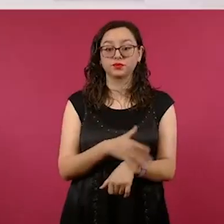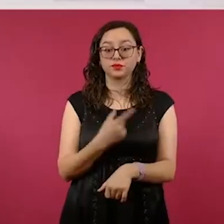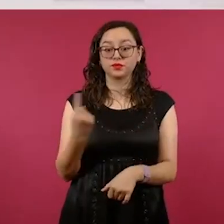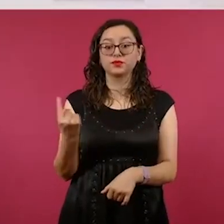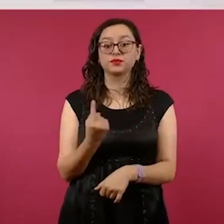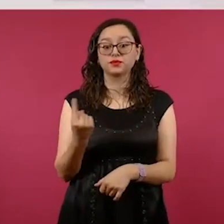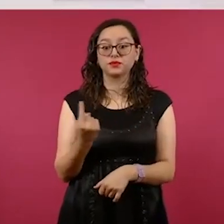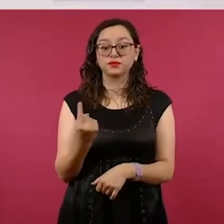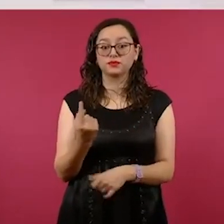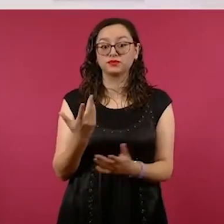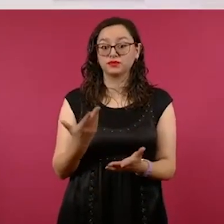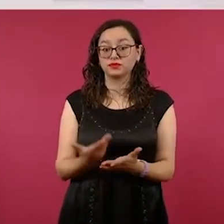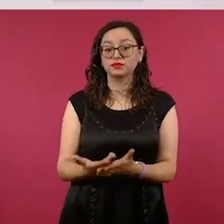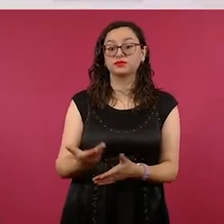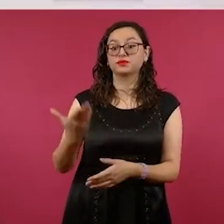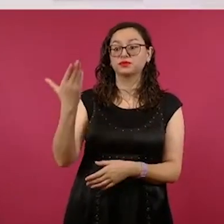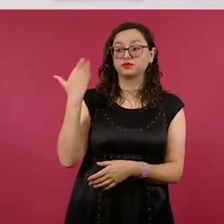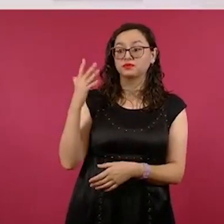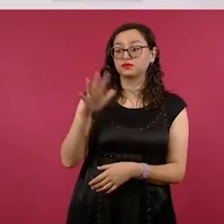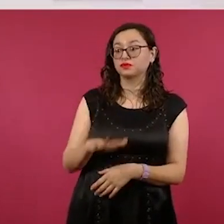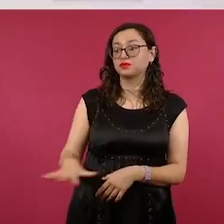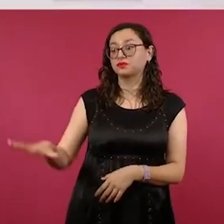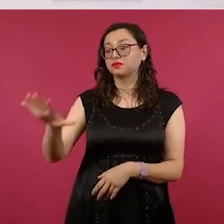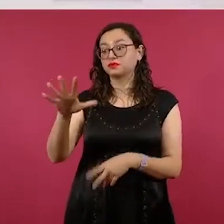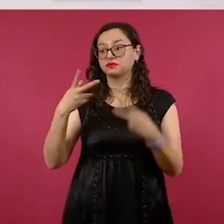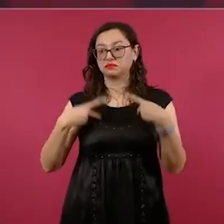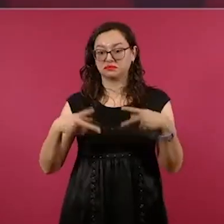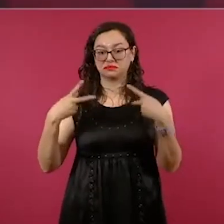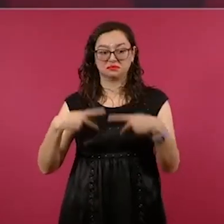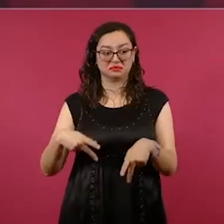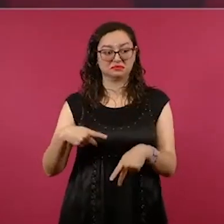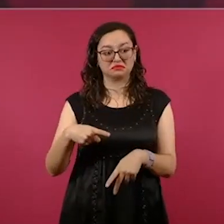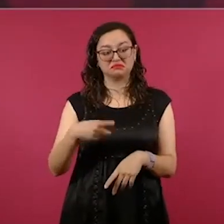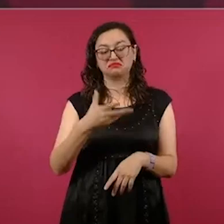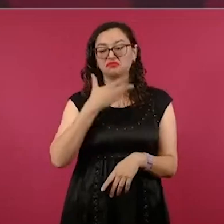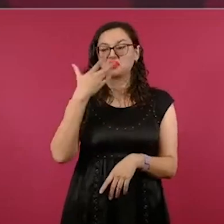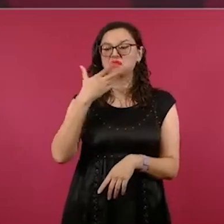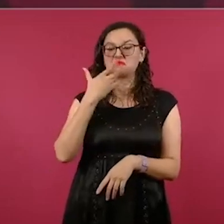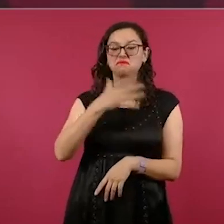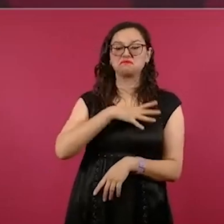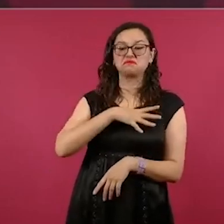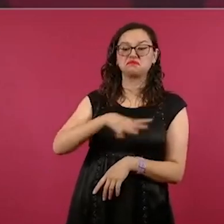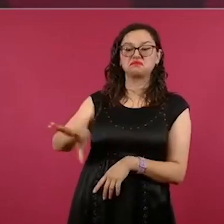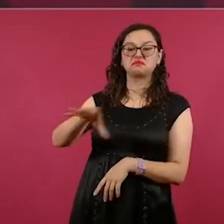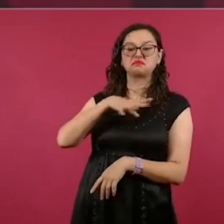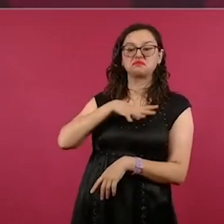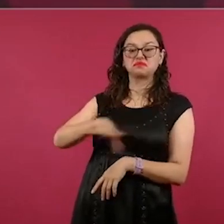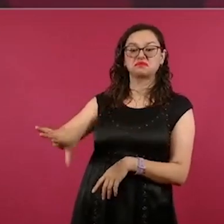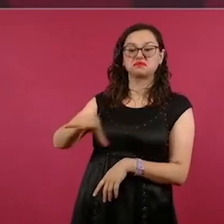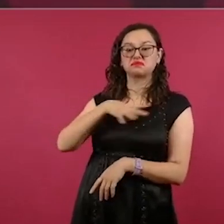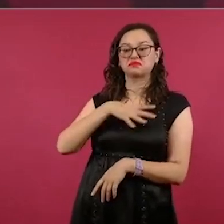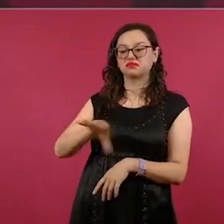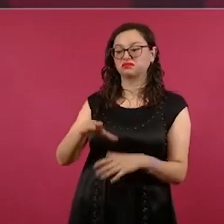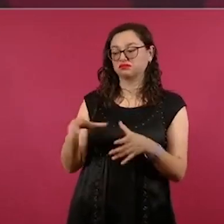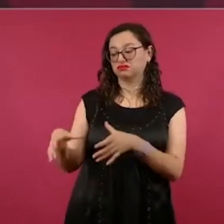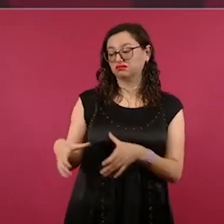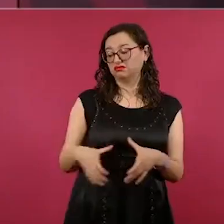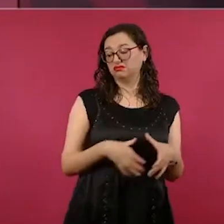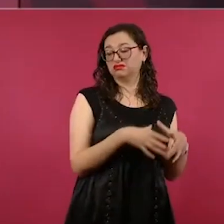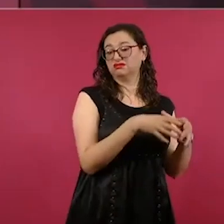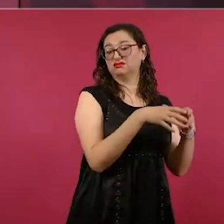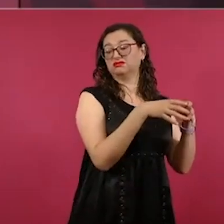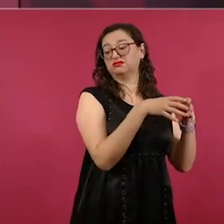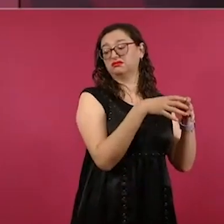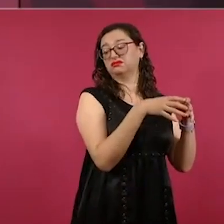por el pueblo, estaba muy arraigado el clasismo y el racismo.